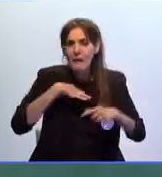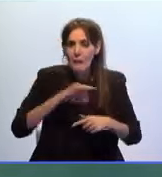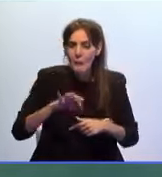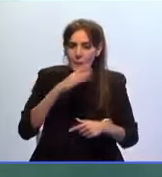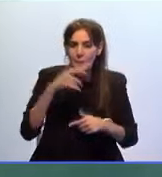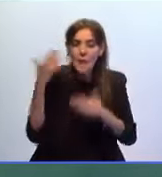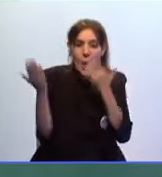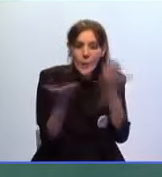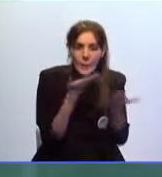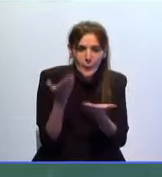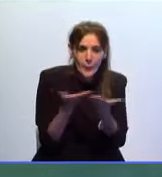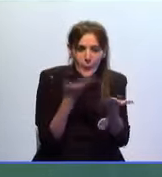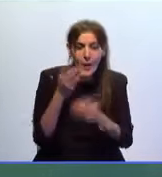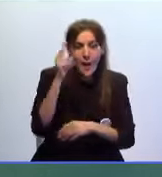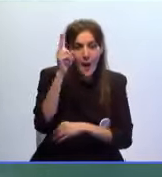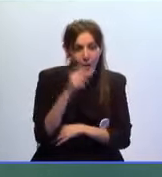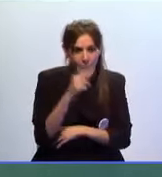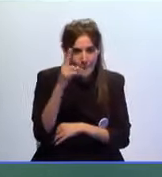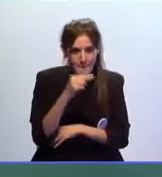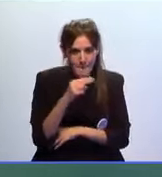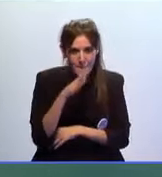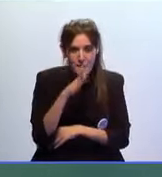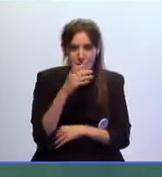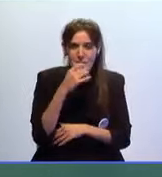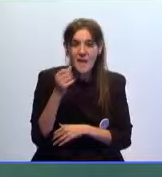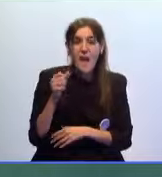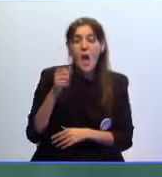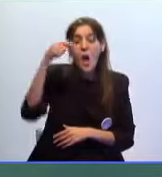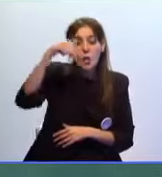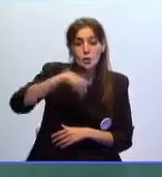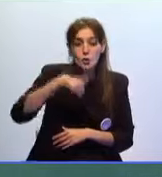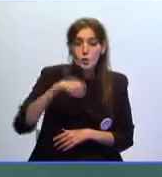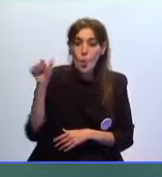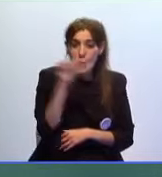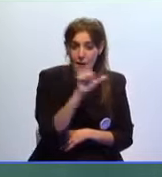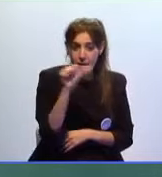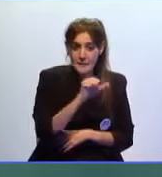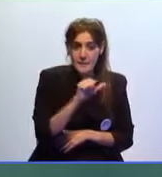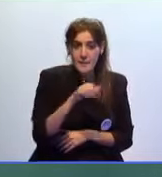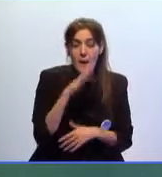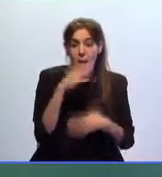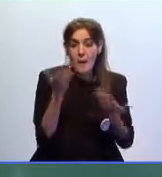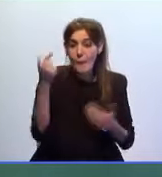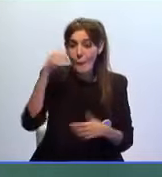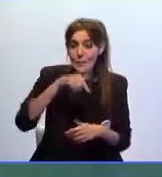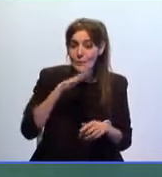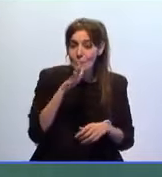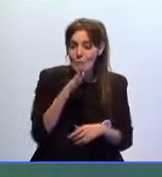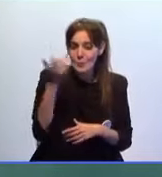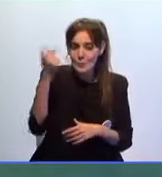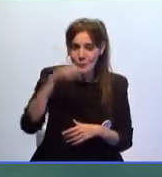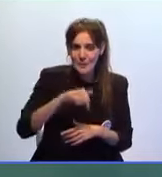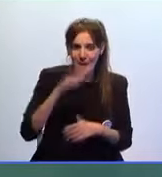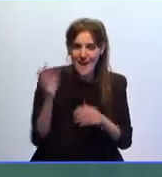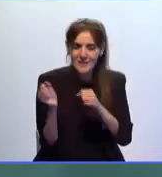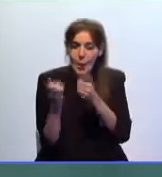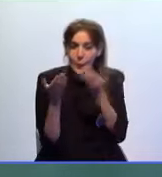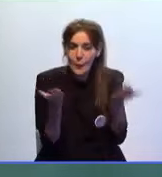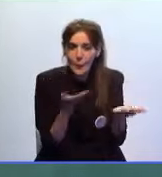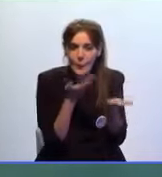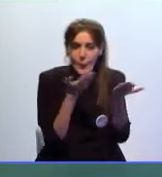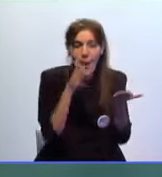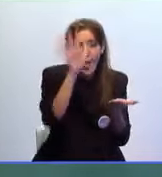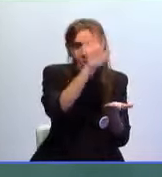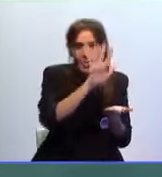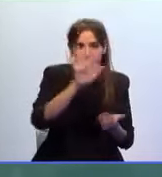viento el viernes será de sureste y por esta condición terminará por desplazar a